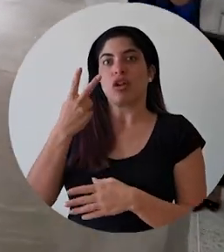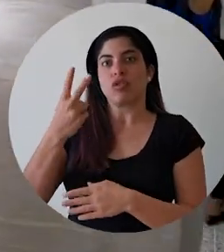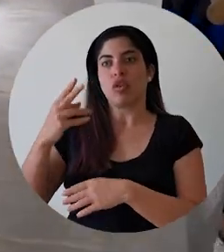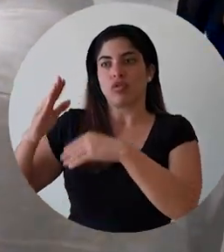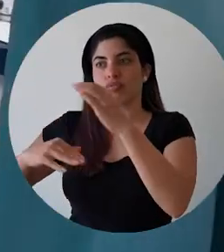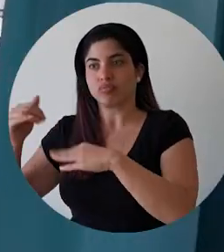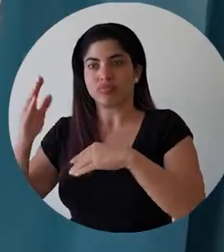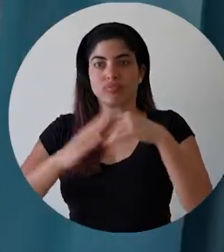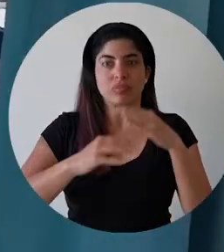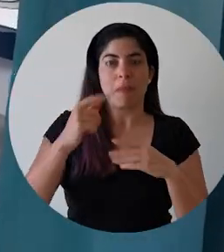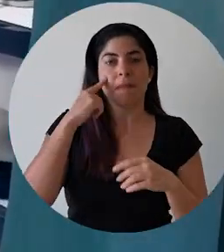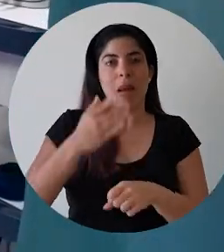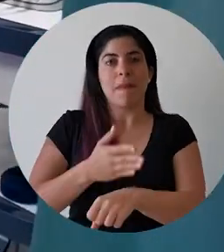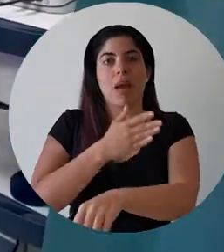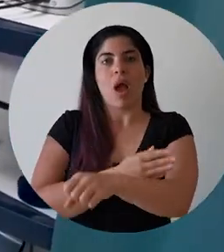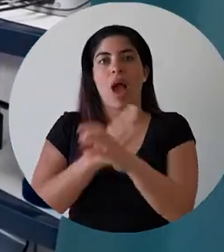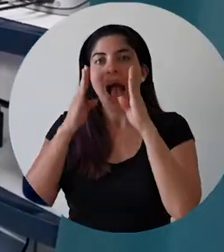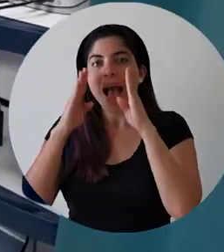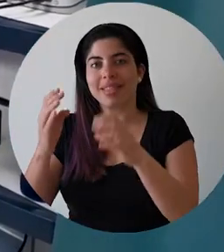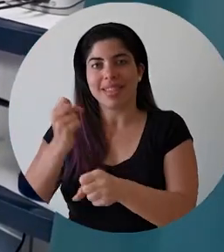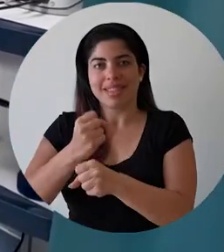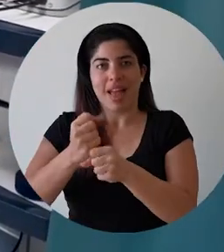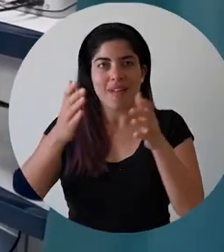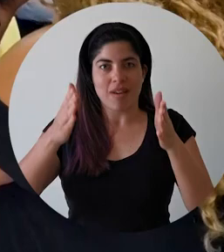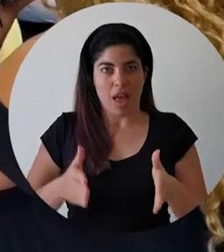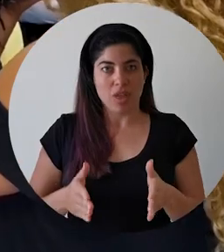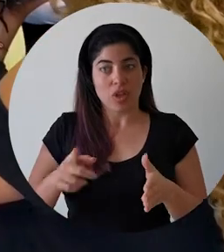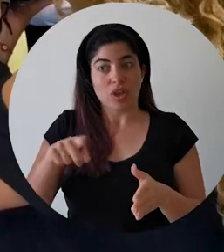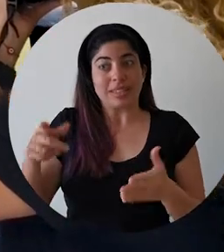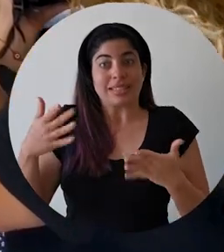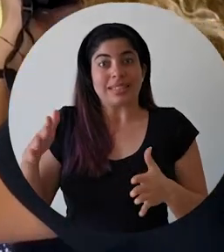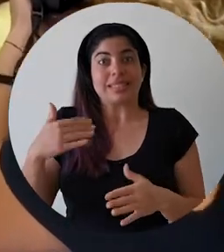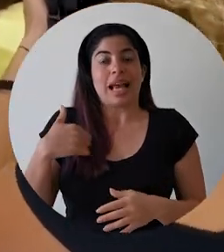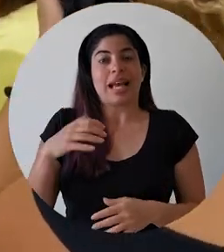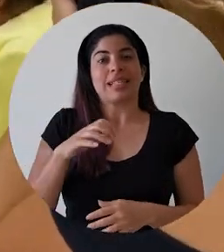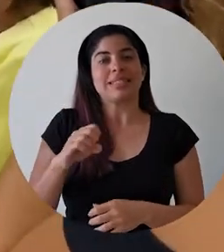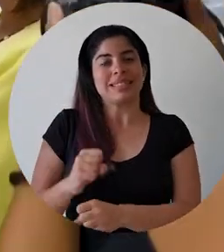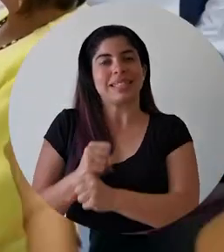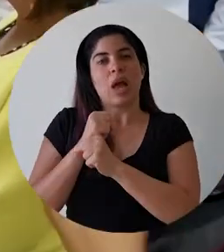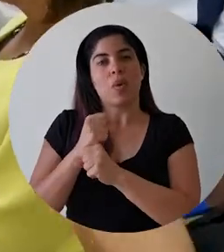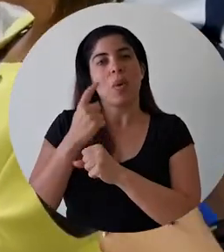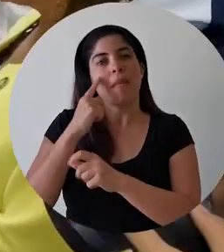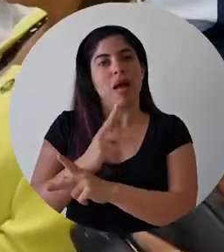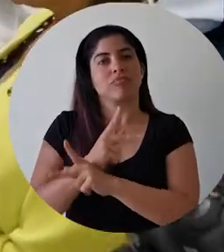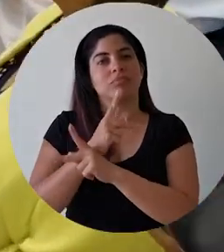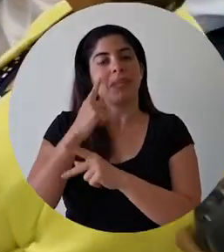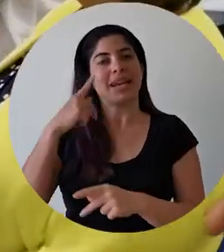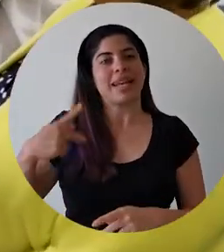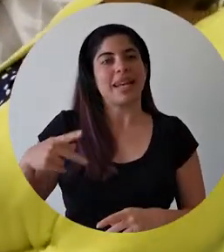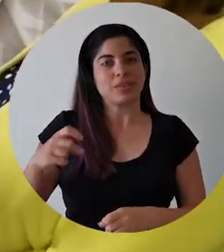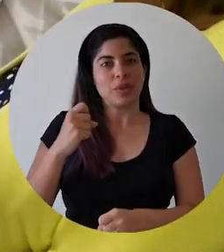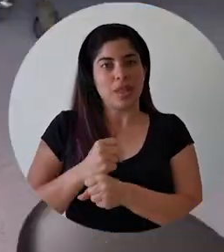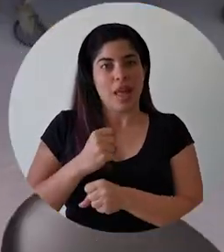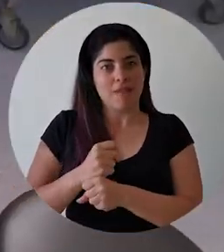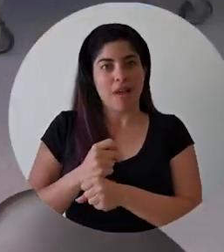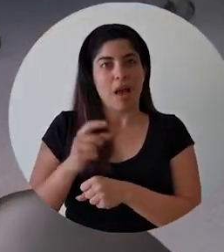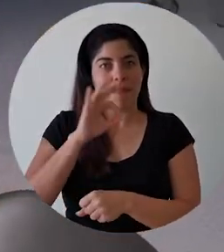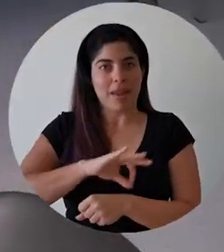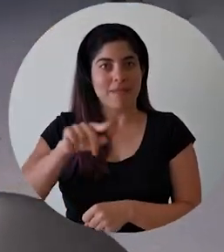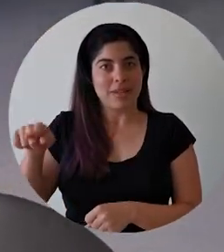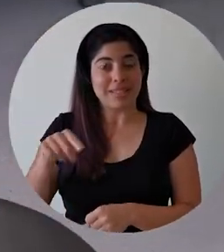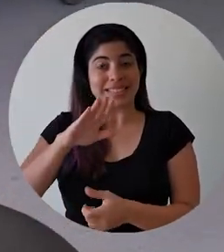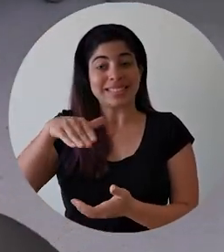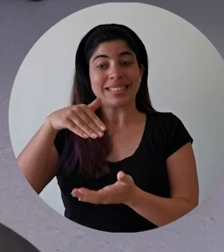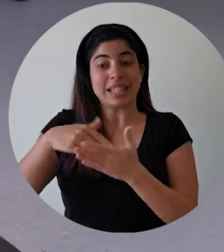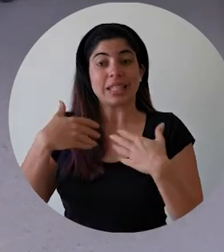obras que mejoran la atención de los y las trabajadoras, que están aseguradas por una póliza de riesgos de trabajo. El